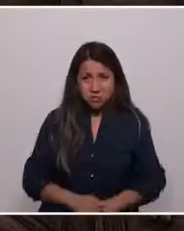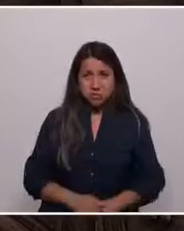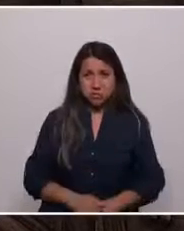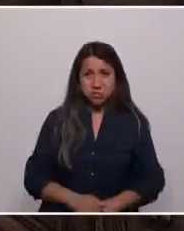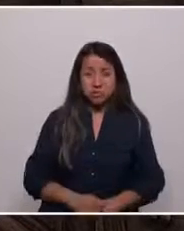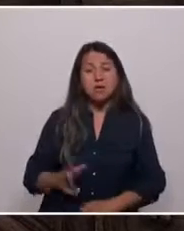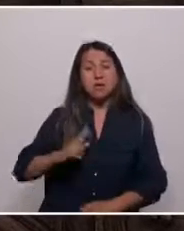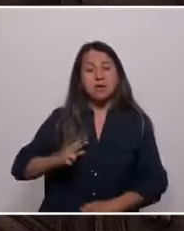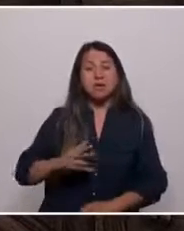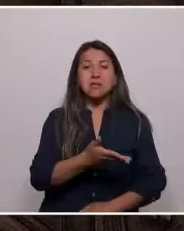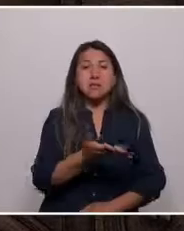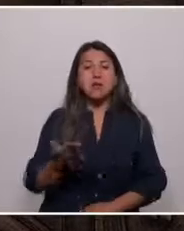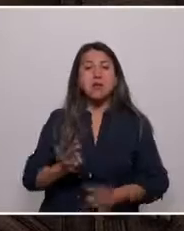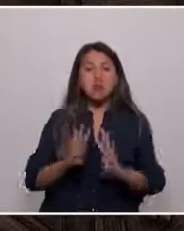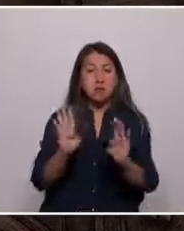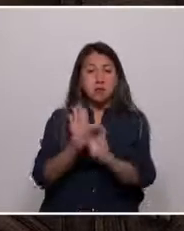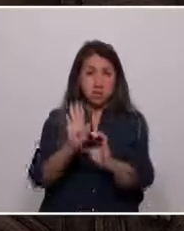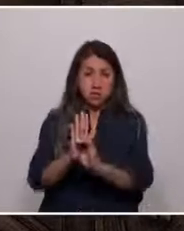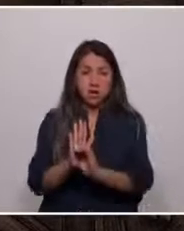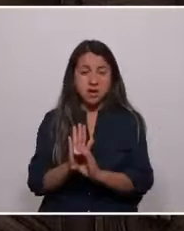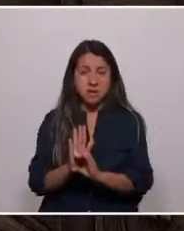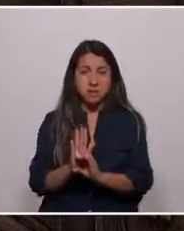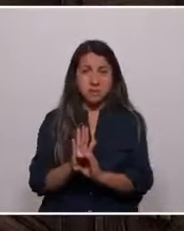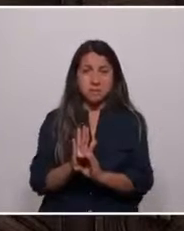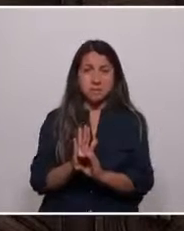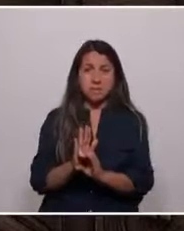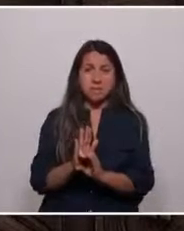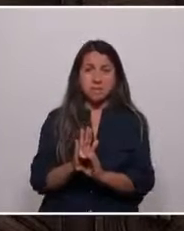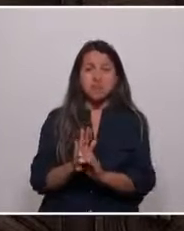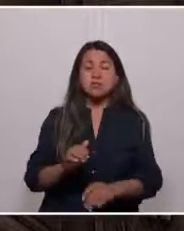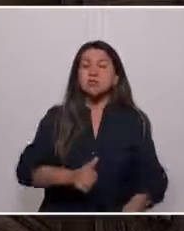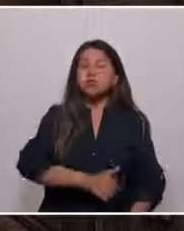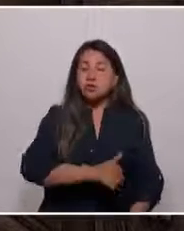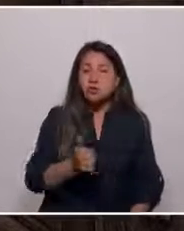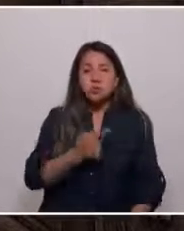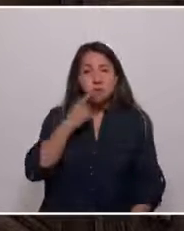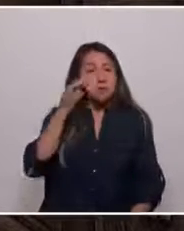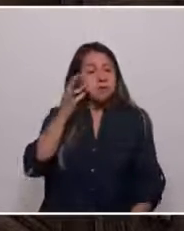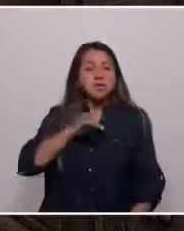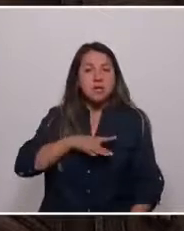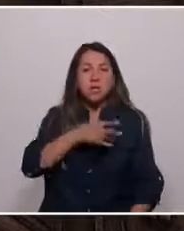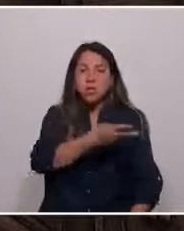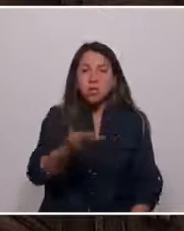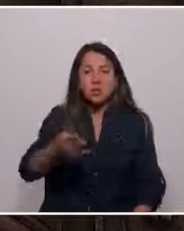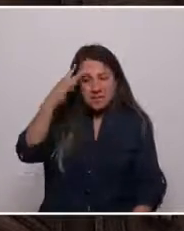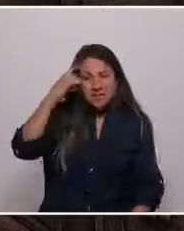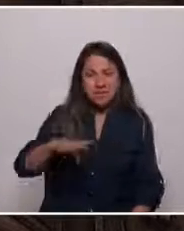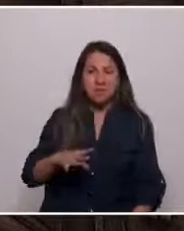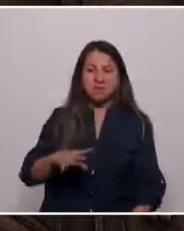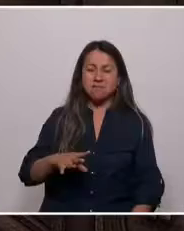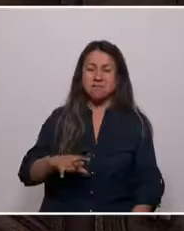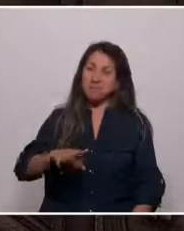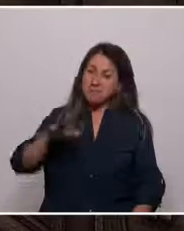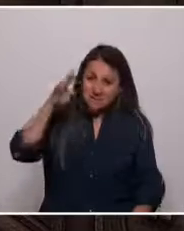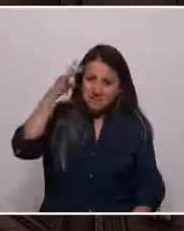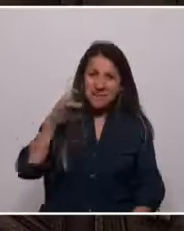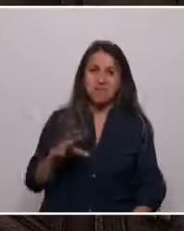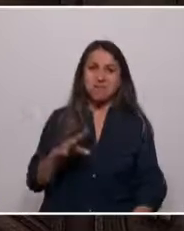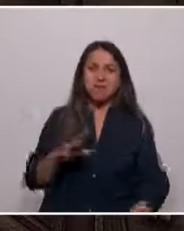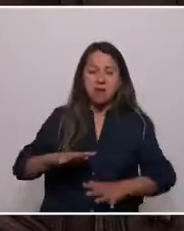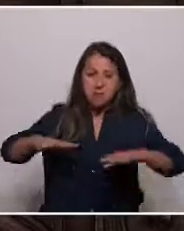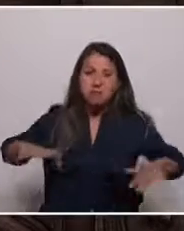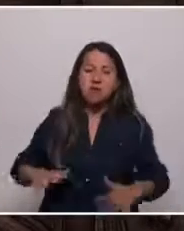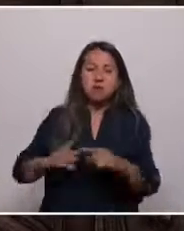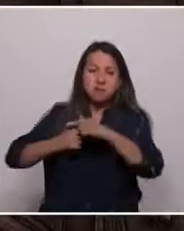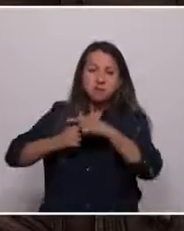Estimados y estimados convencionales, estimados y estimados chilenos, ustedes saben perfectamente que el mérito y el